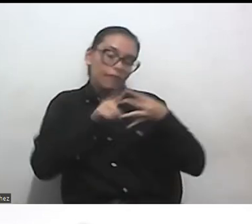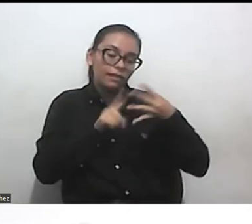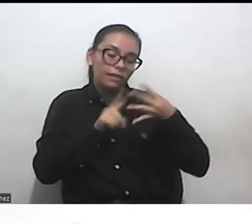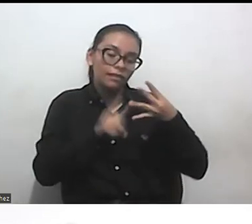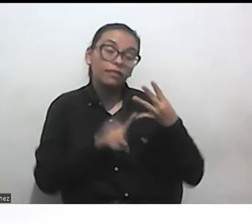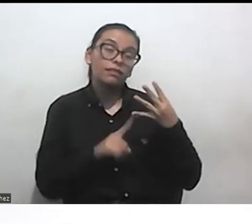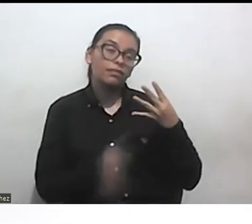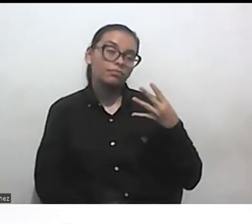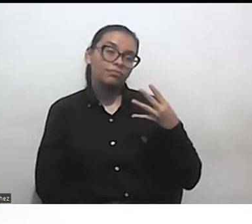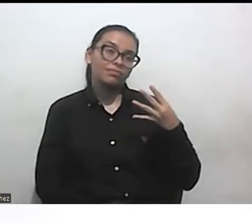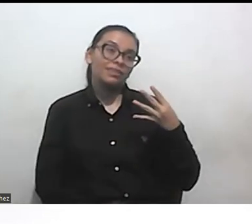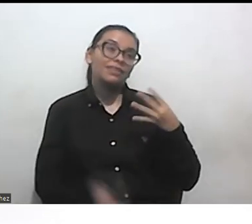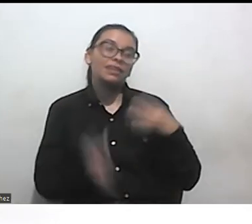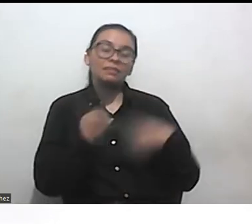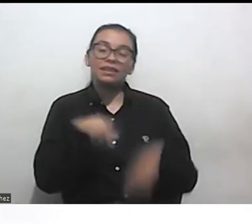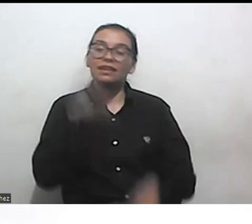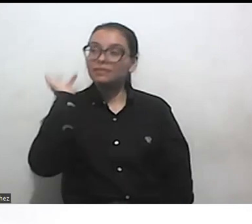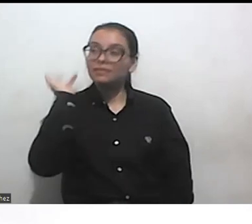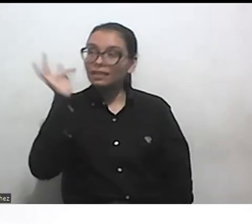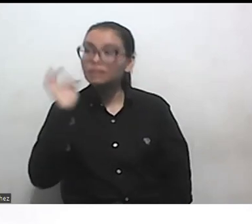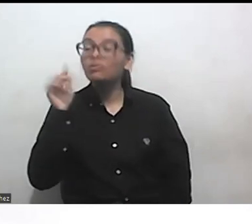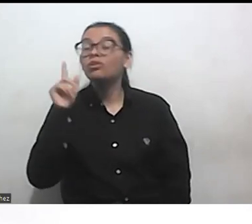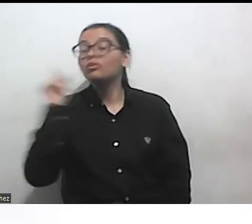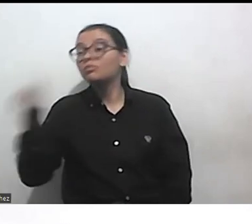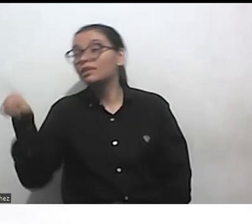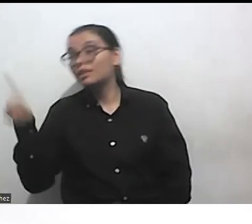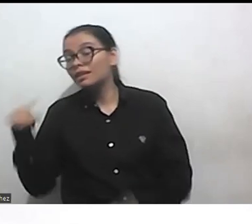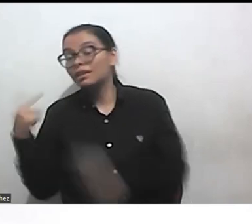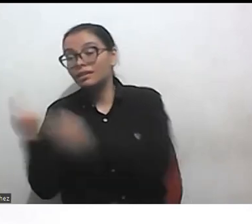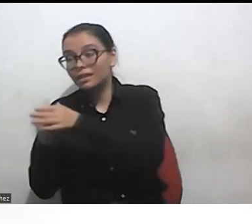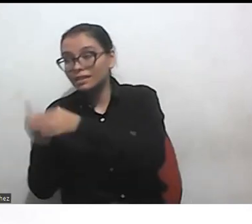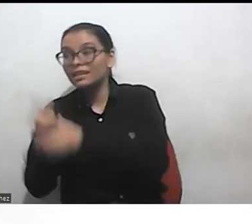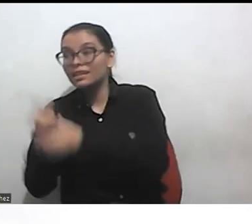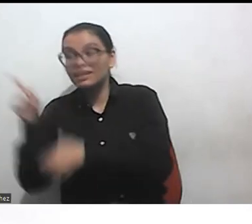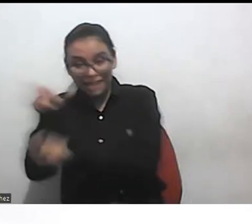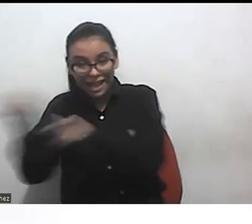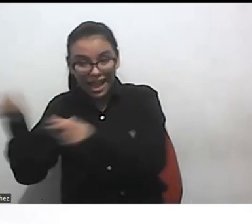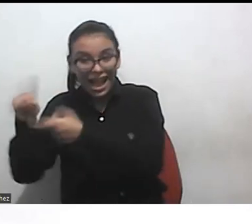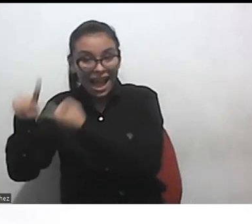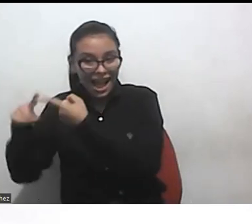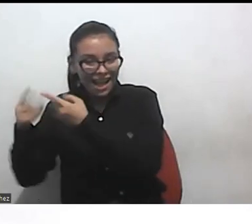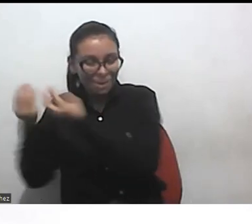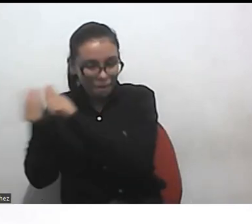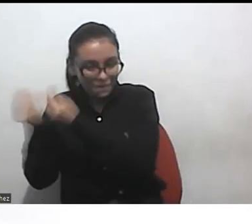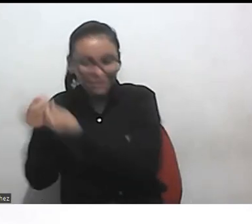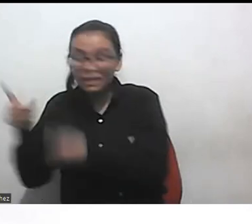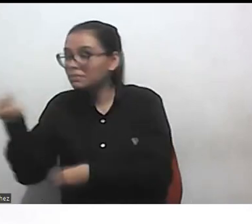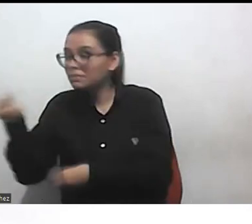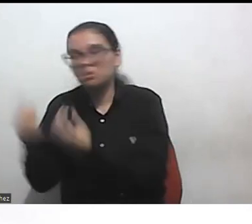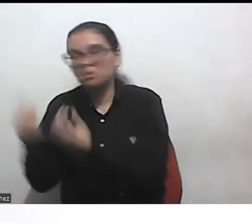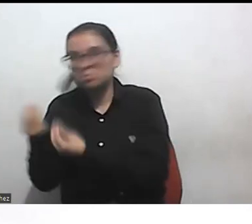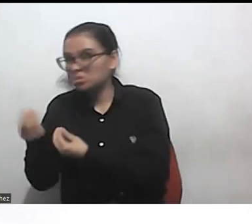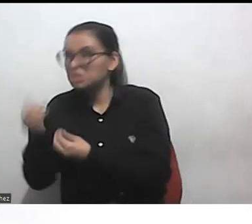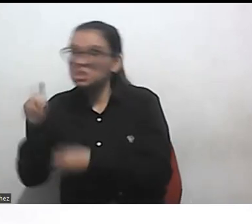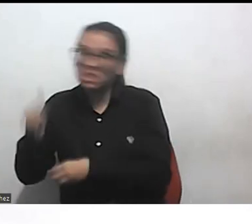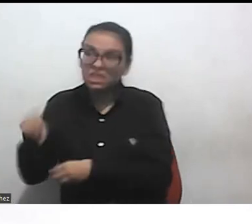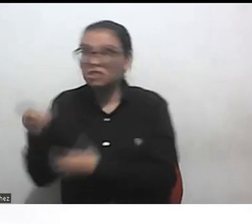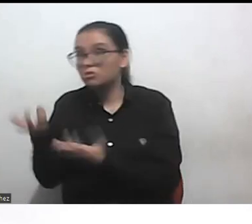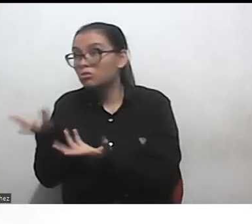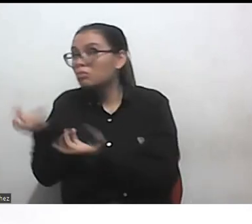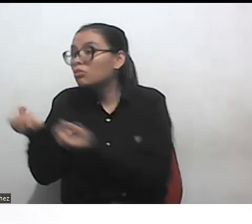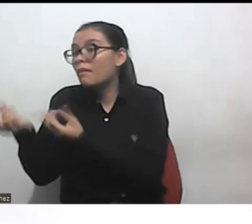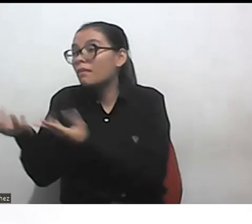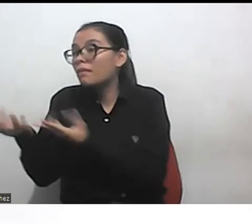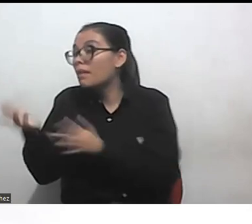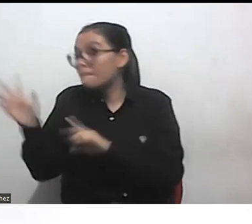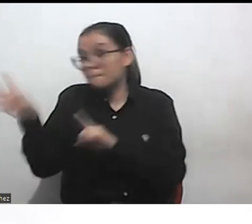testimoniar a otras compañeras autistas que tengan que hacer eso o sea si no se van a si no van a